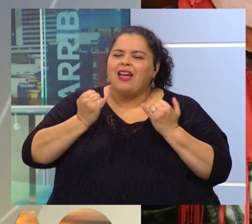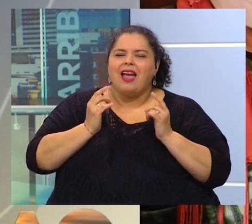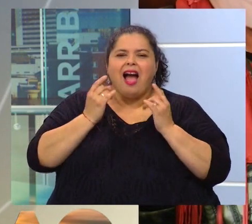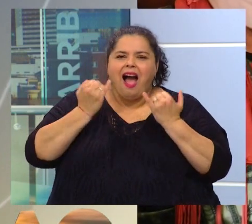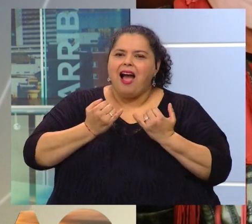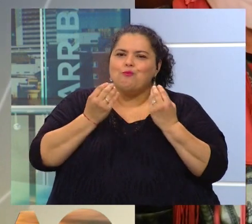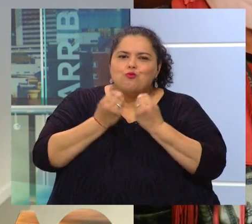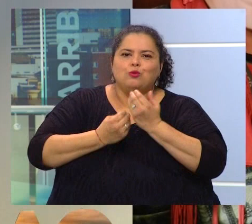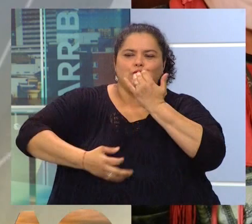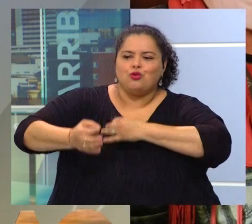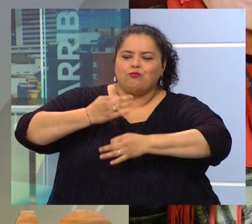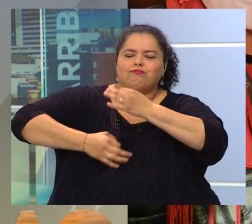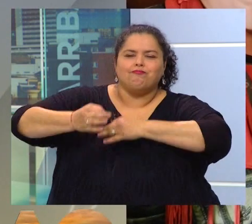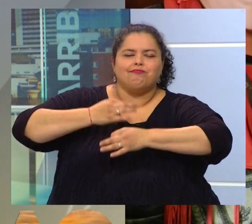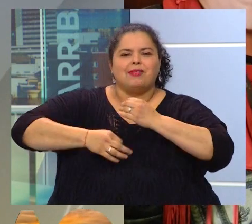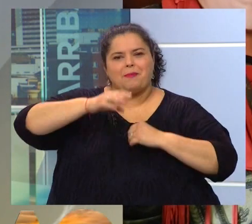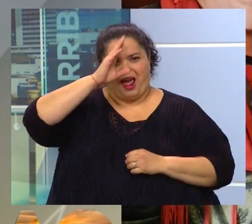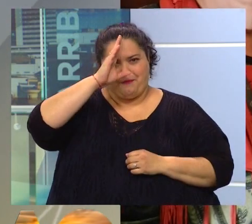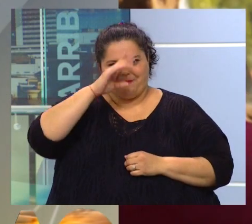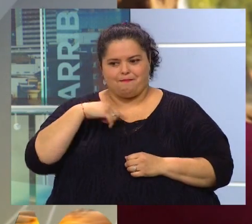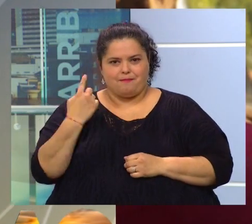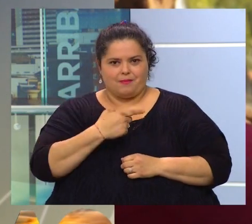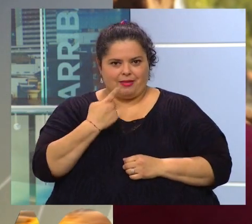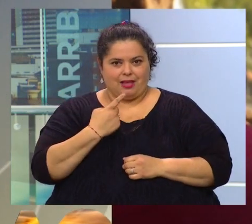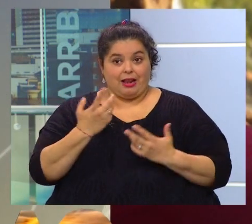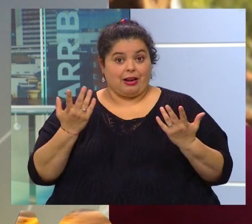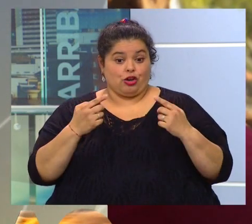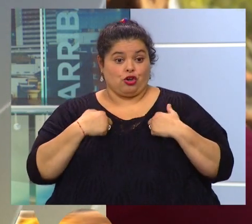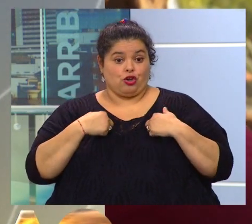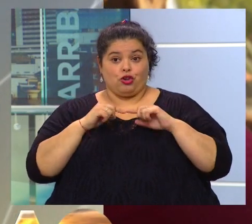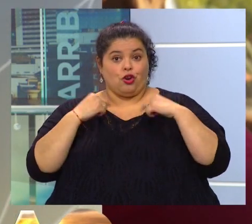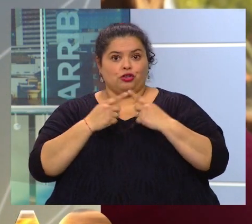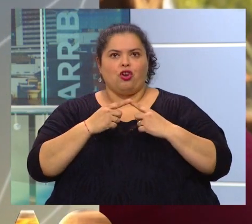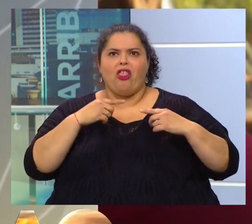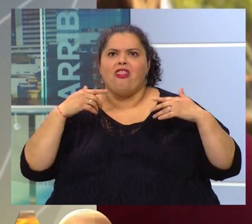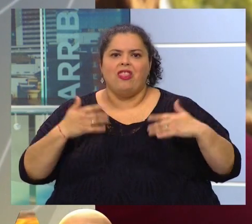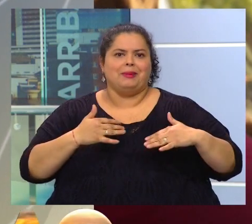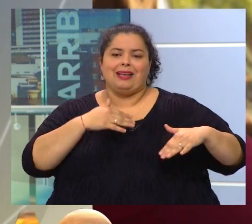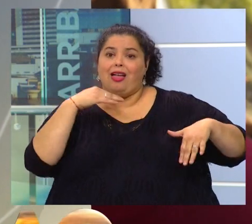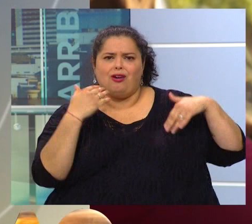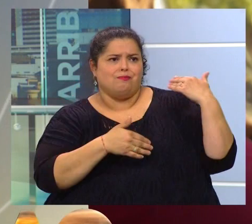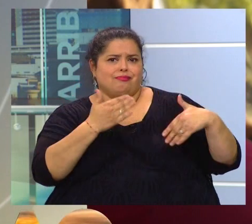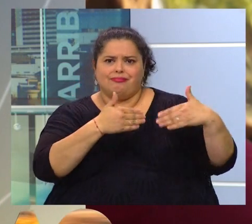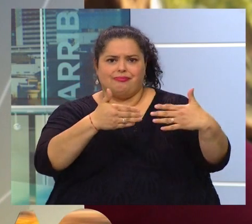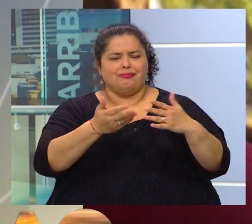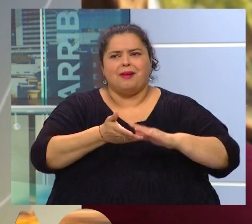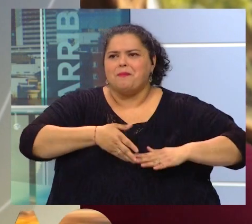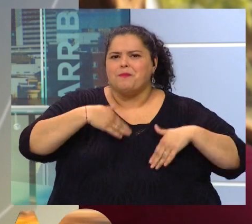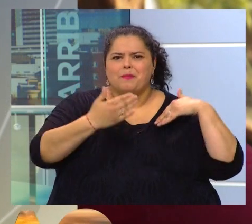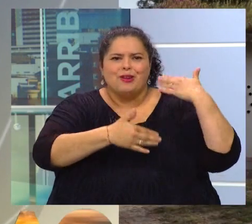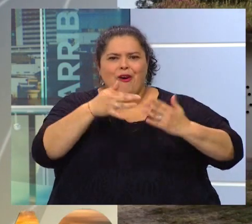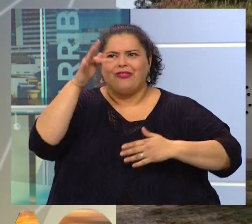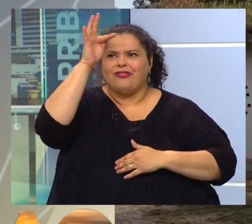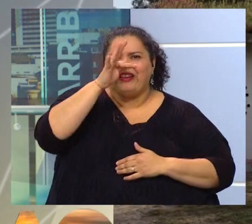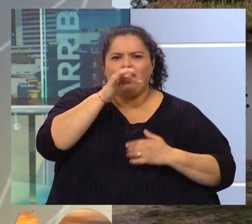Estamos como, creo yo, avasallados por este... progreso cibernético, ¿no? Y estas pantallas que nos iluminan en forma